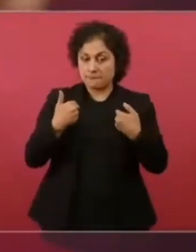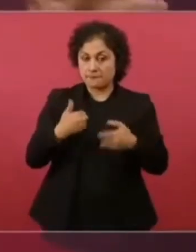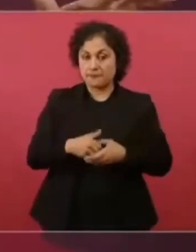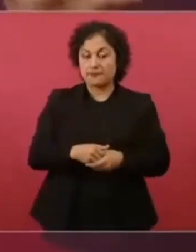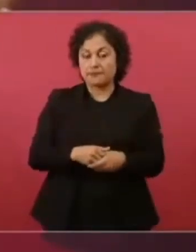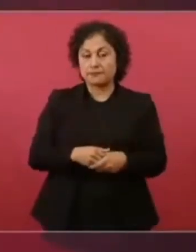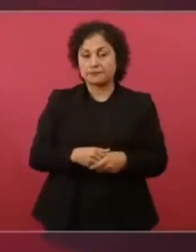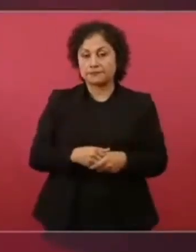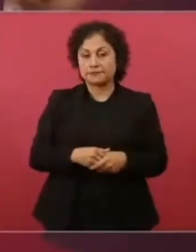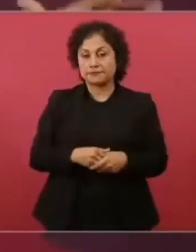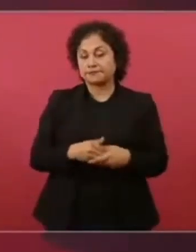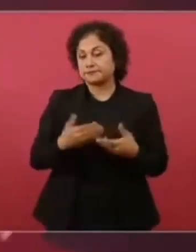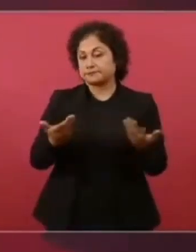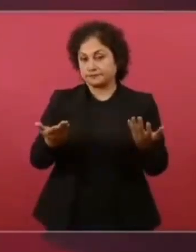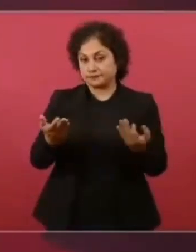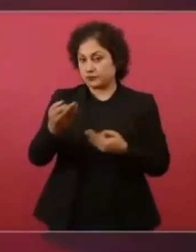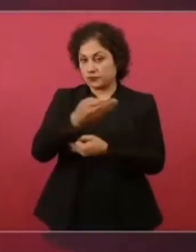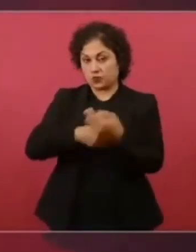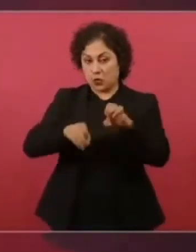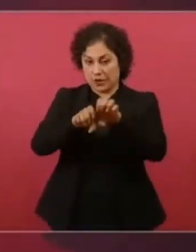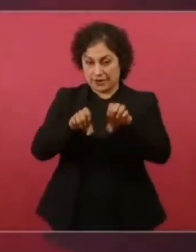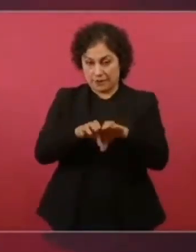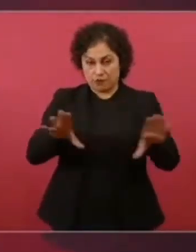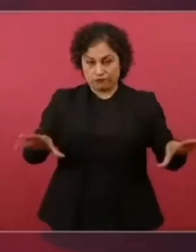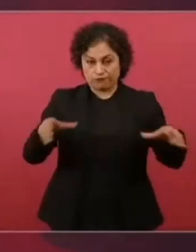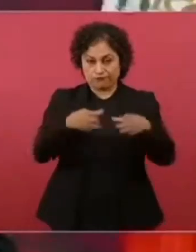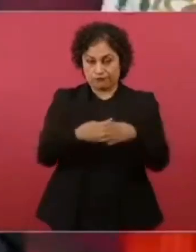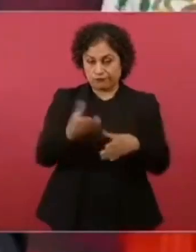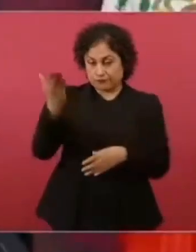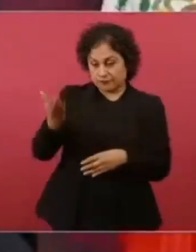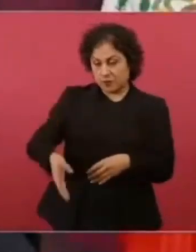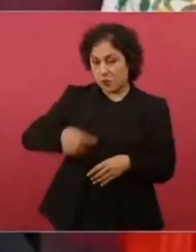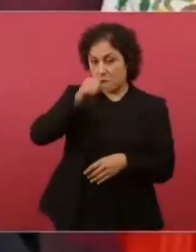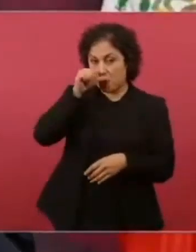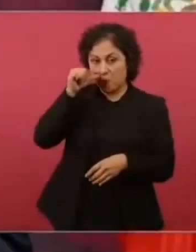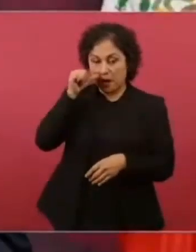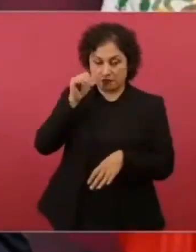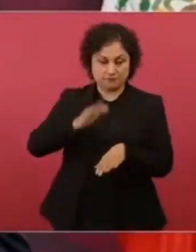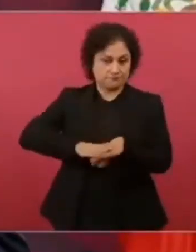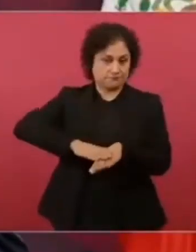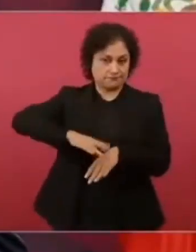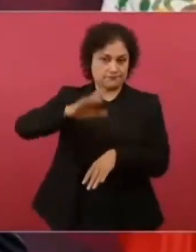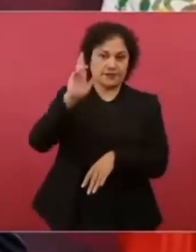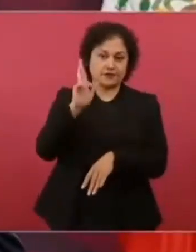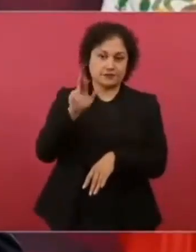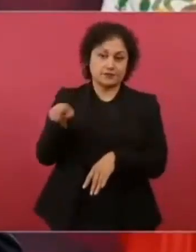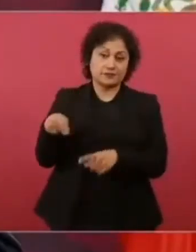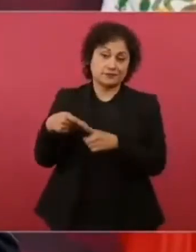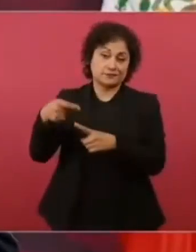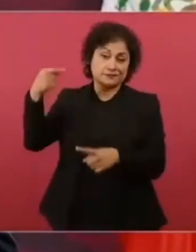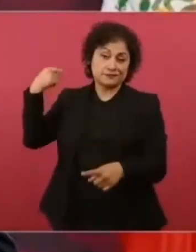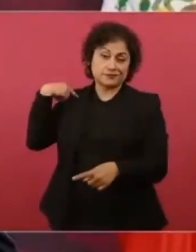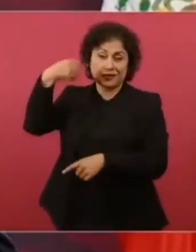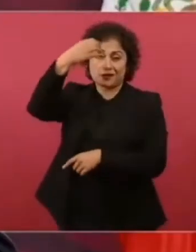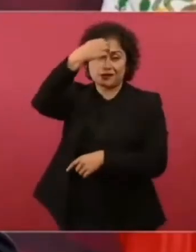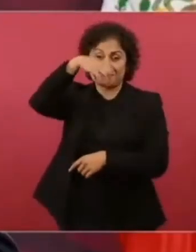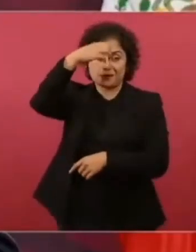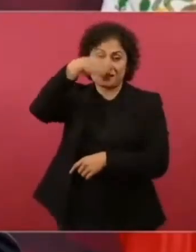todo el grupo y tenía pues mucha experiencia política